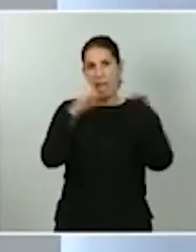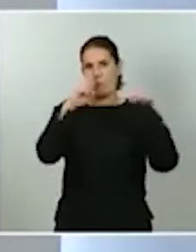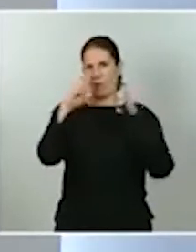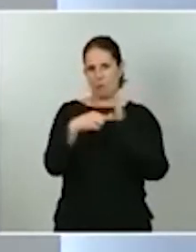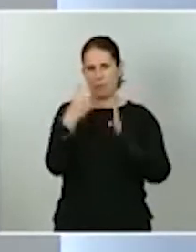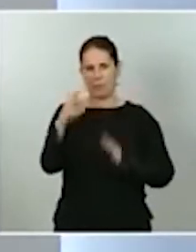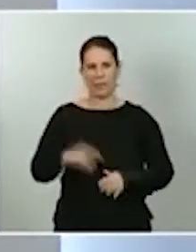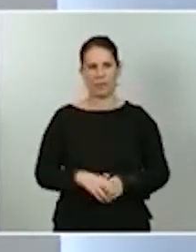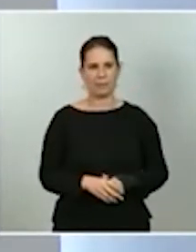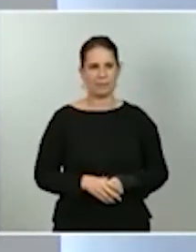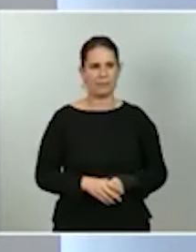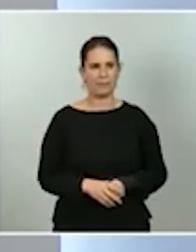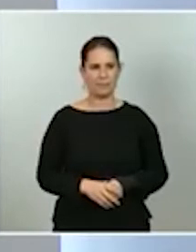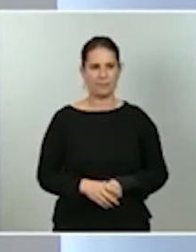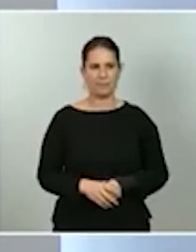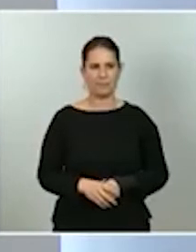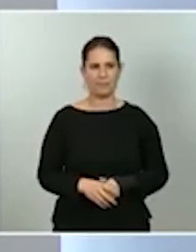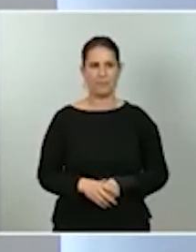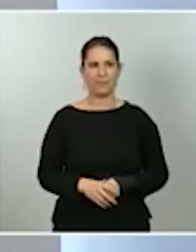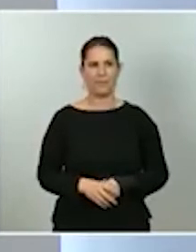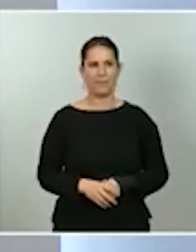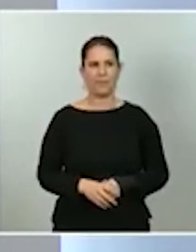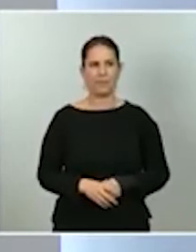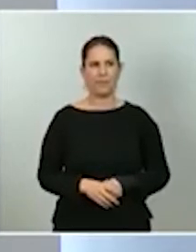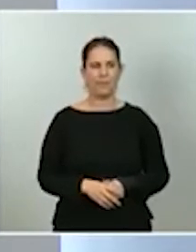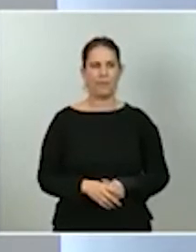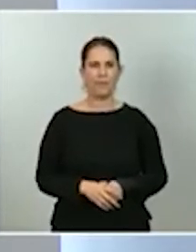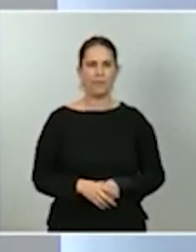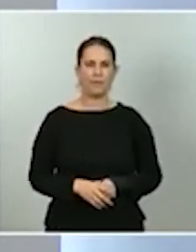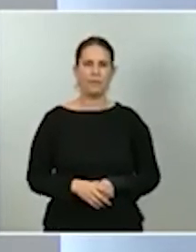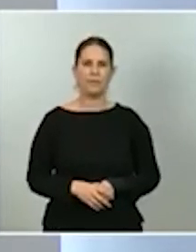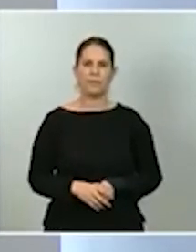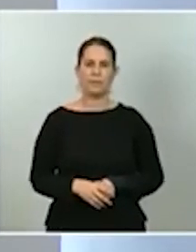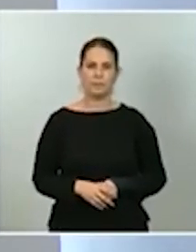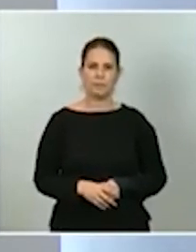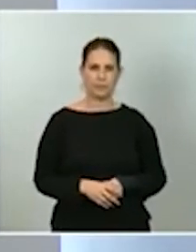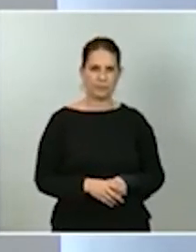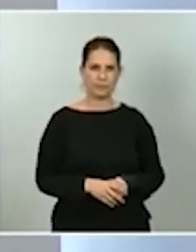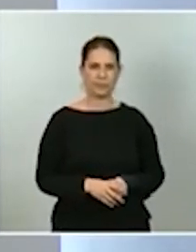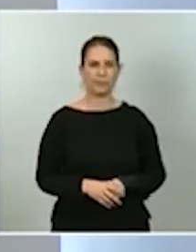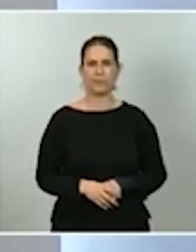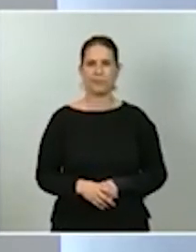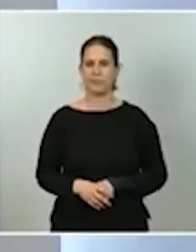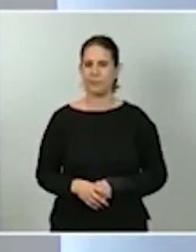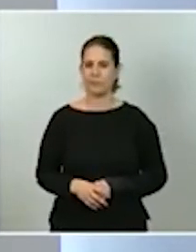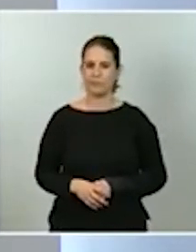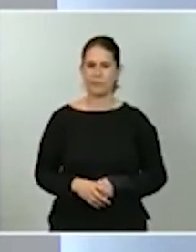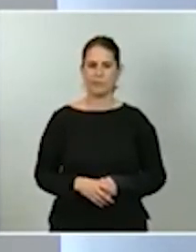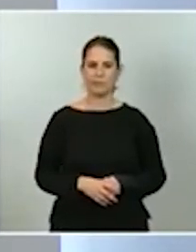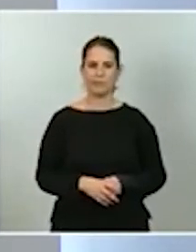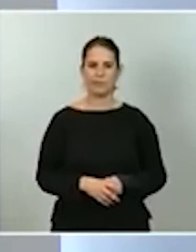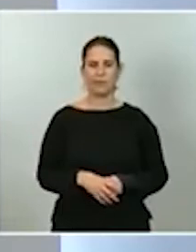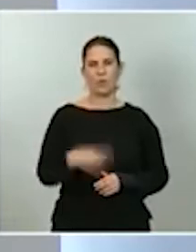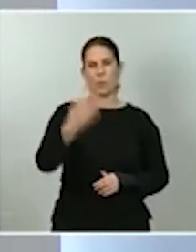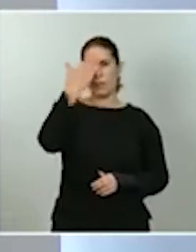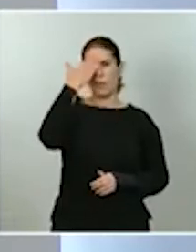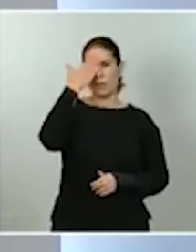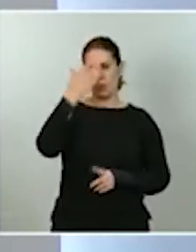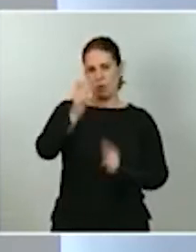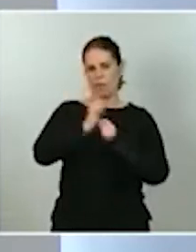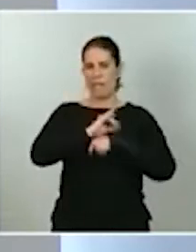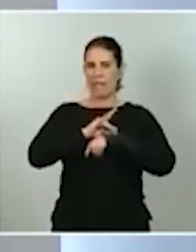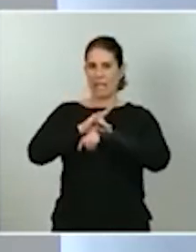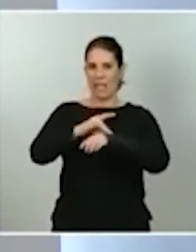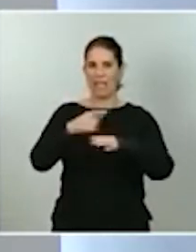Y sí quería aprovechar para señalar justamente uno de los principios que nos han venido guiando dentro de la gestión de deuda pública por parte del Tesoro